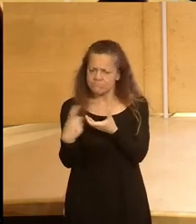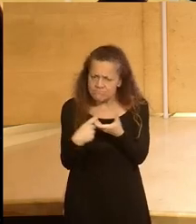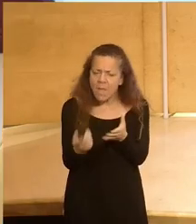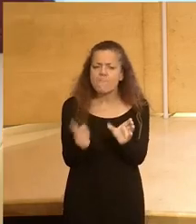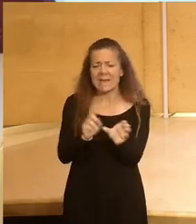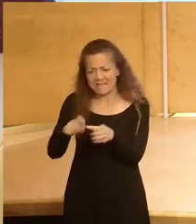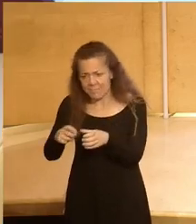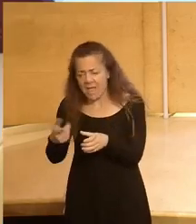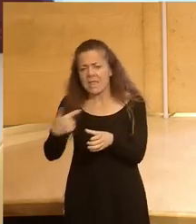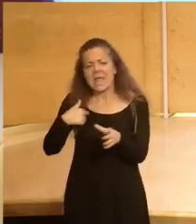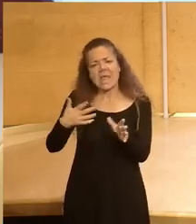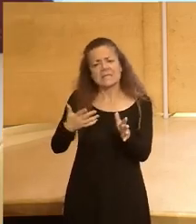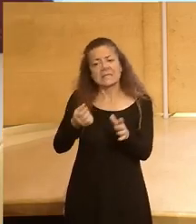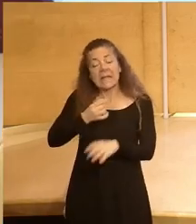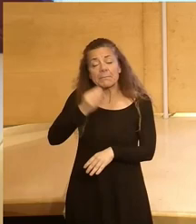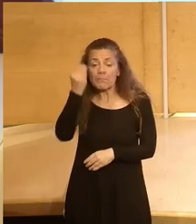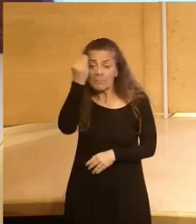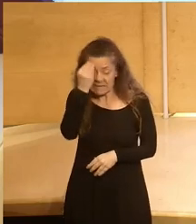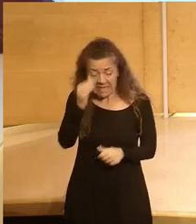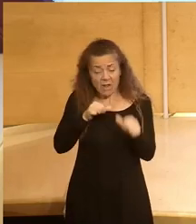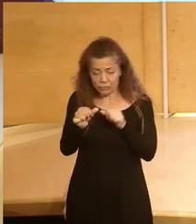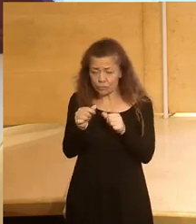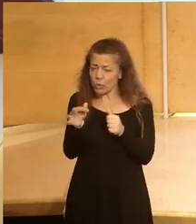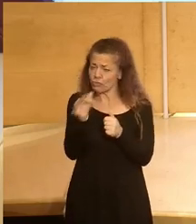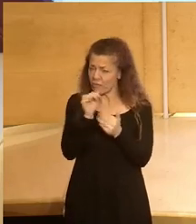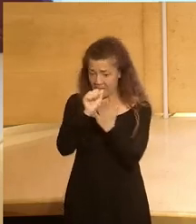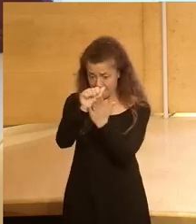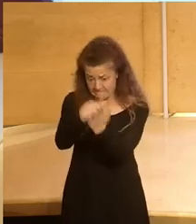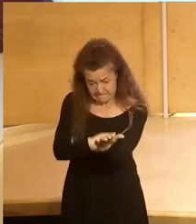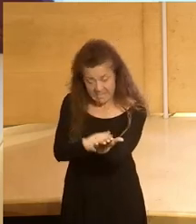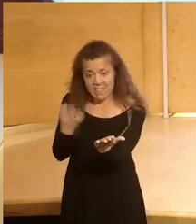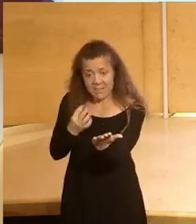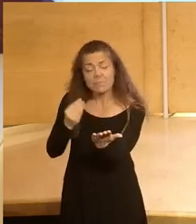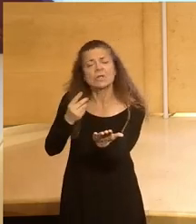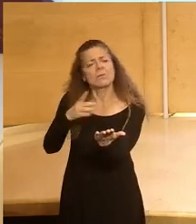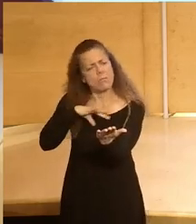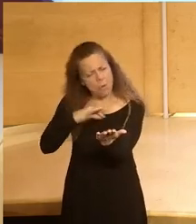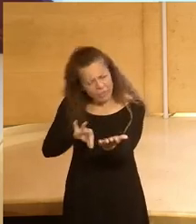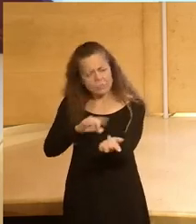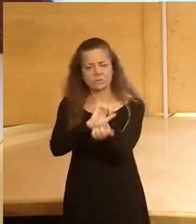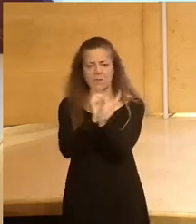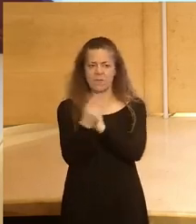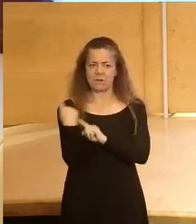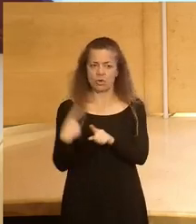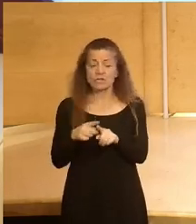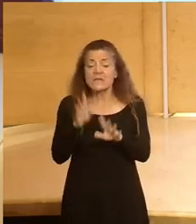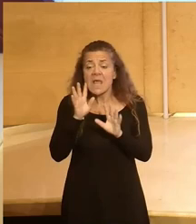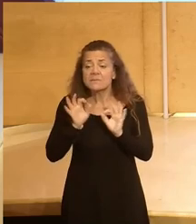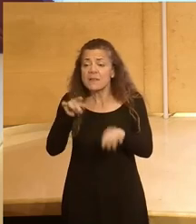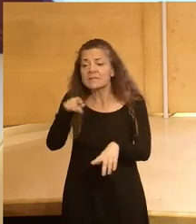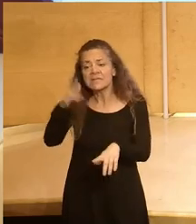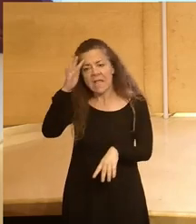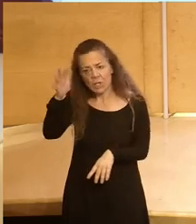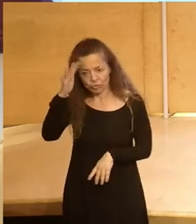la democracia es creer pues eso que el futuro no está escrito y que aún podemos cambiar las cosas y sobre todo tener esa